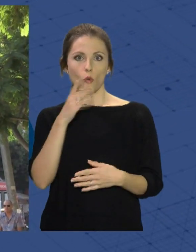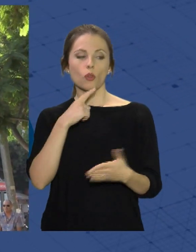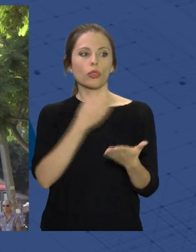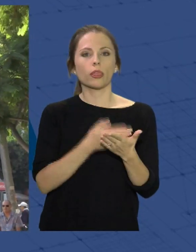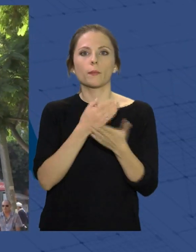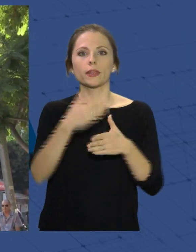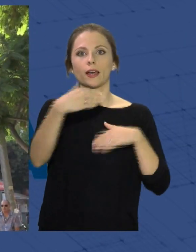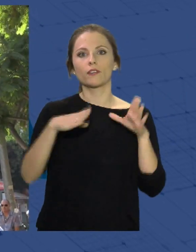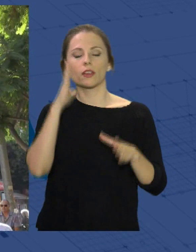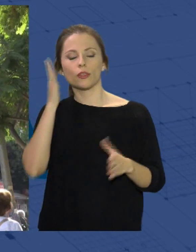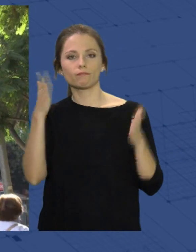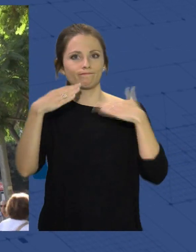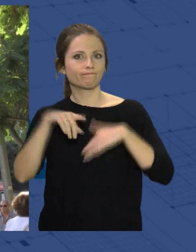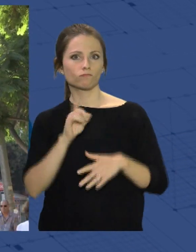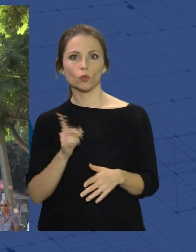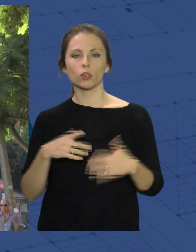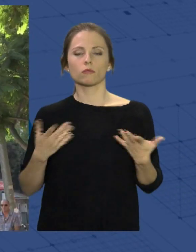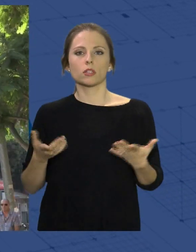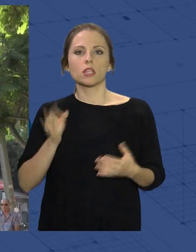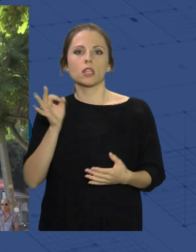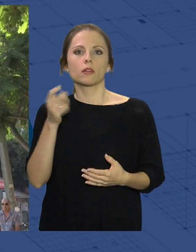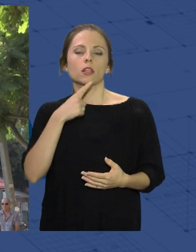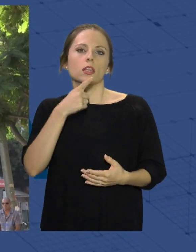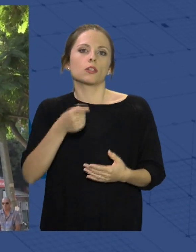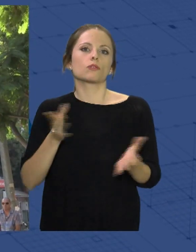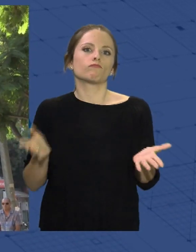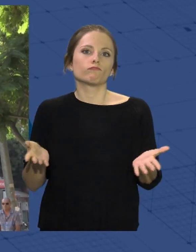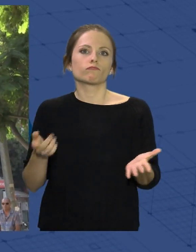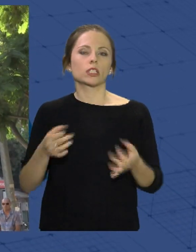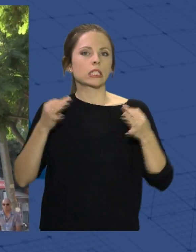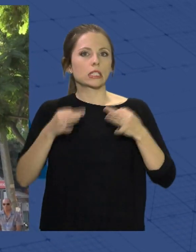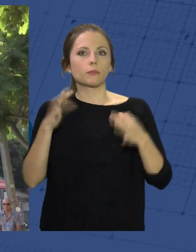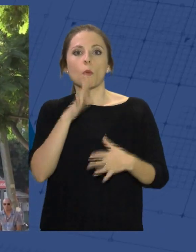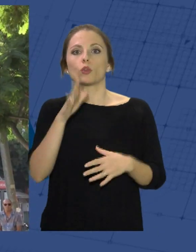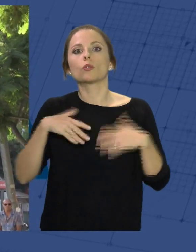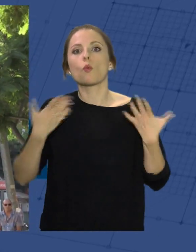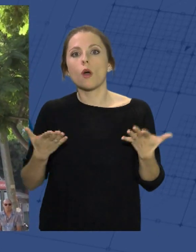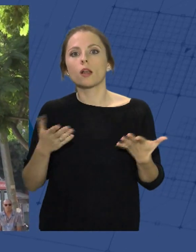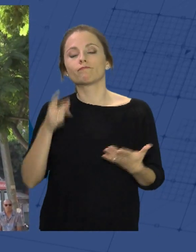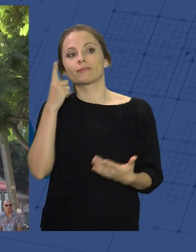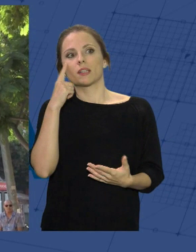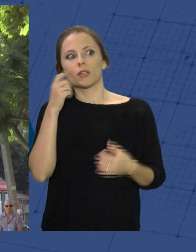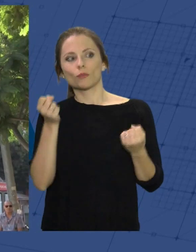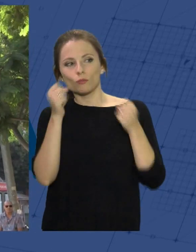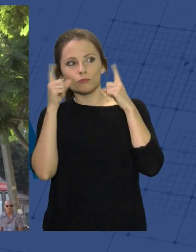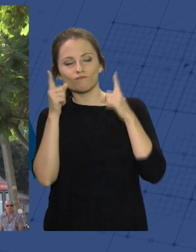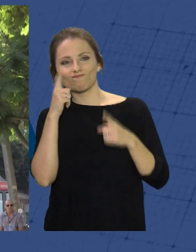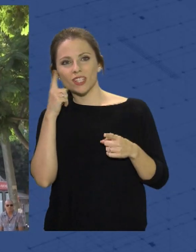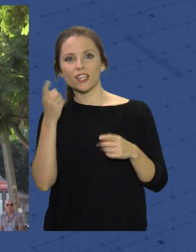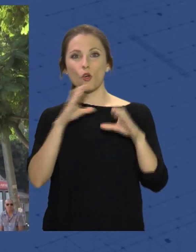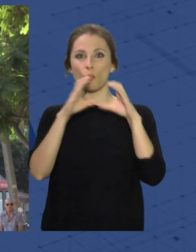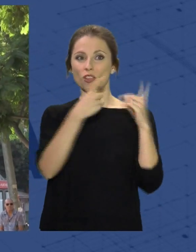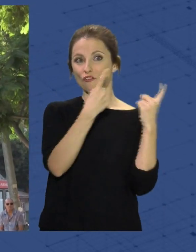habitaciones y entonces después la verdad es que volvemos a achacarlo a lo mismo. Vemos que tenemos una falta de comunicaciones